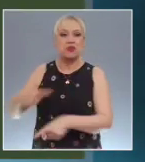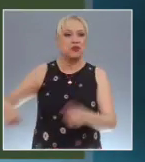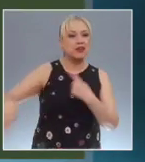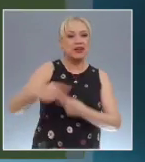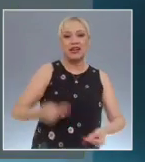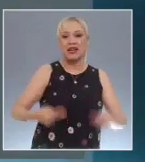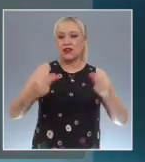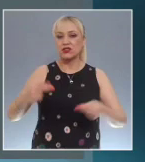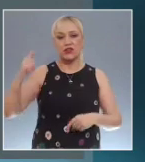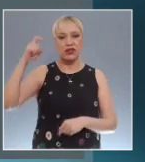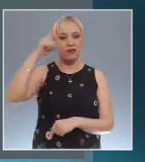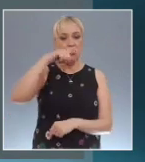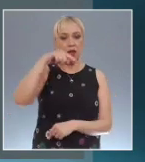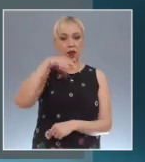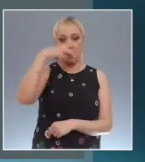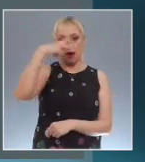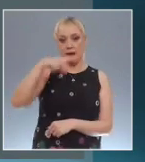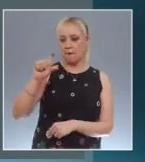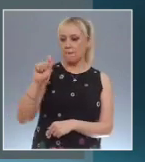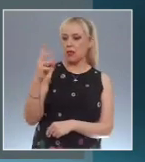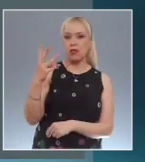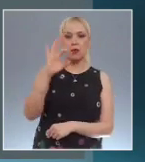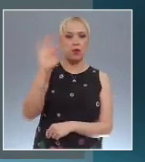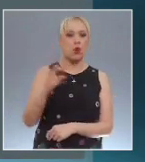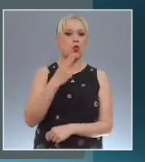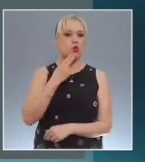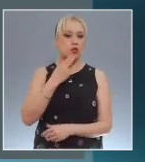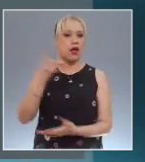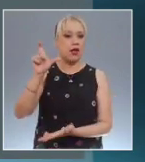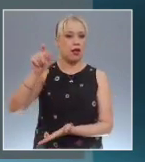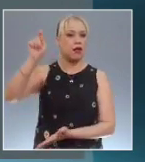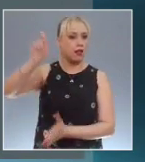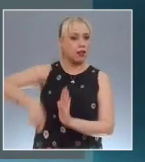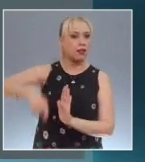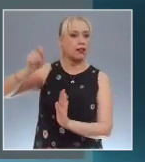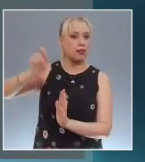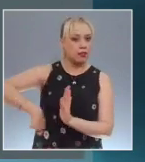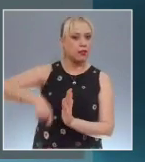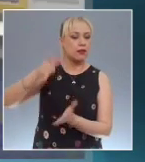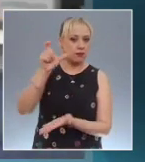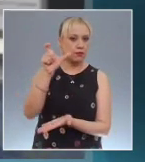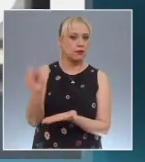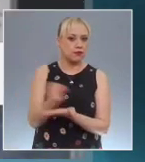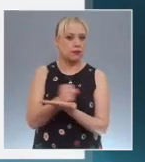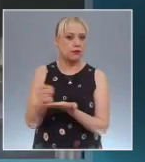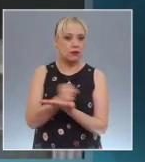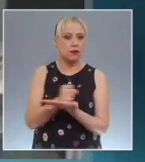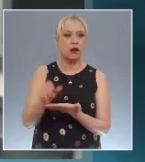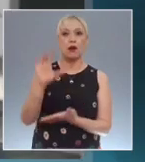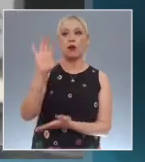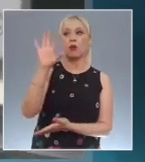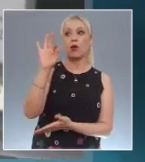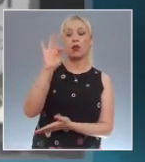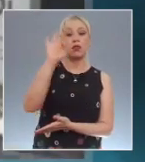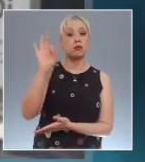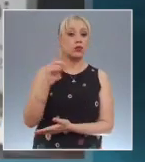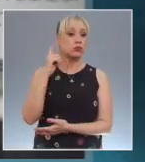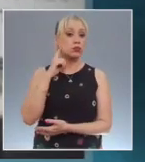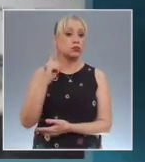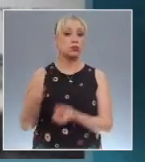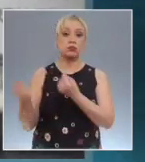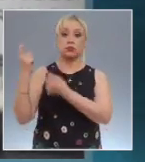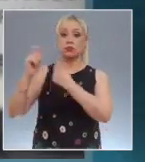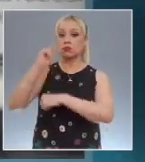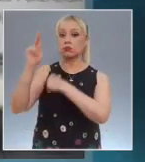23%, en algunas naciones de América Latina supera el 40%. Para el canal del Poder Judicial de la